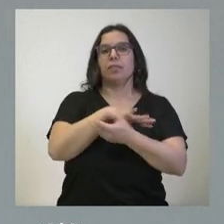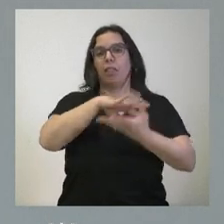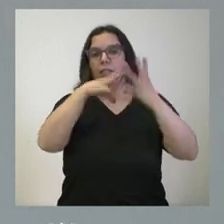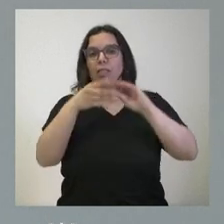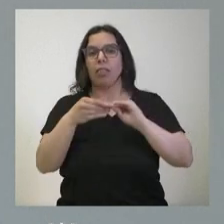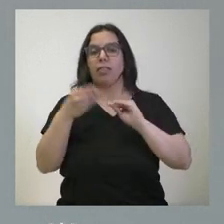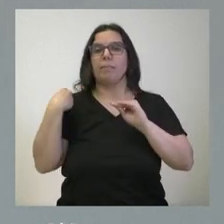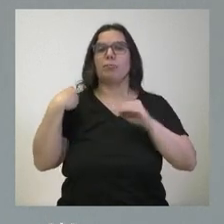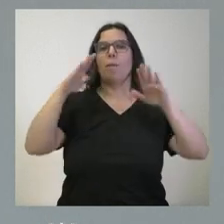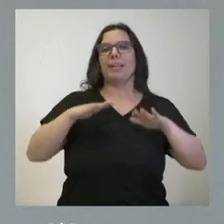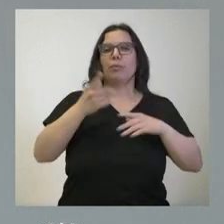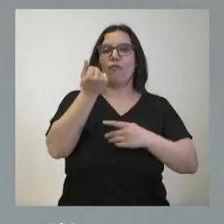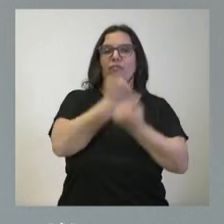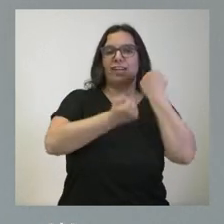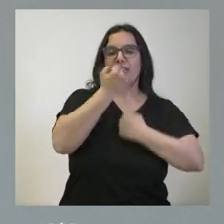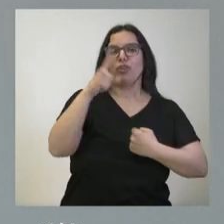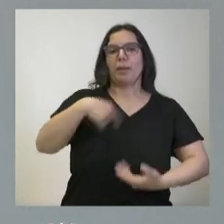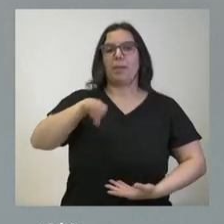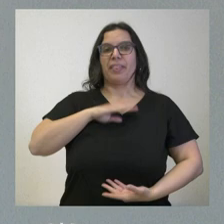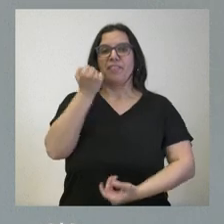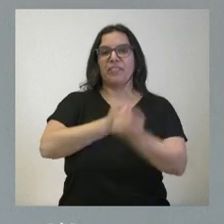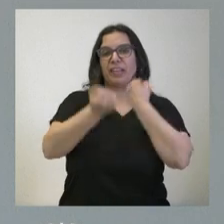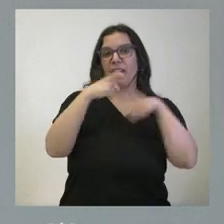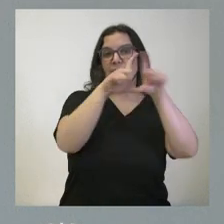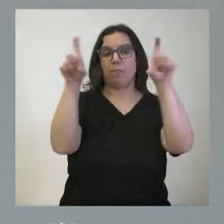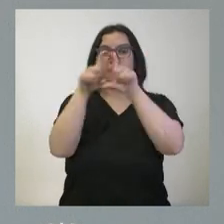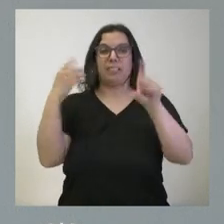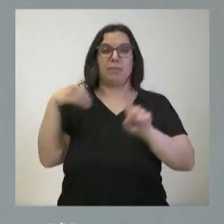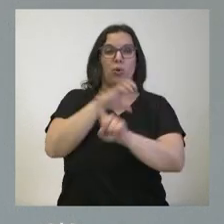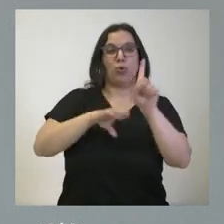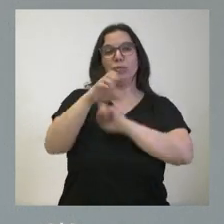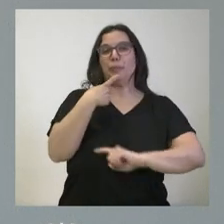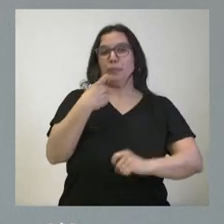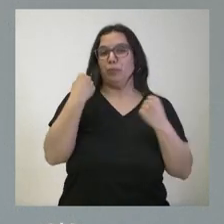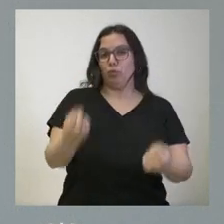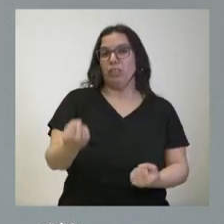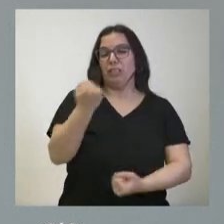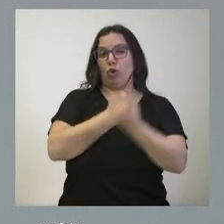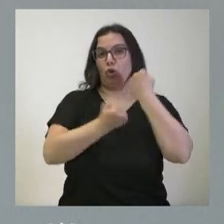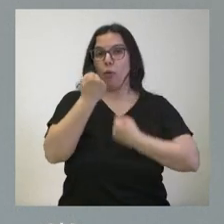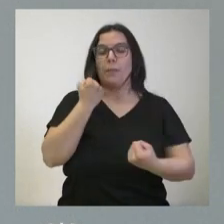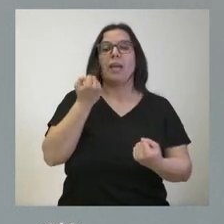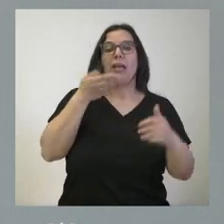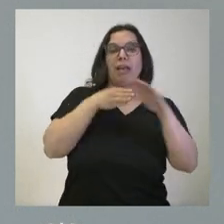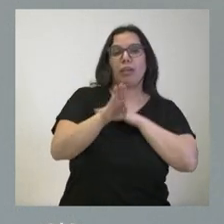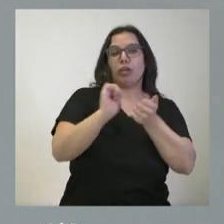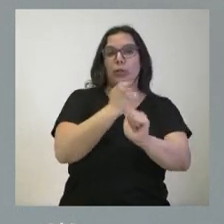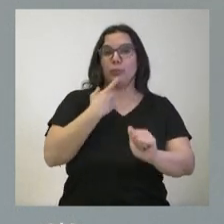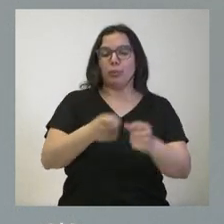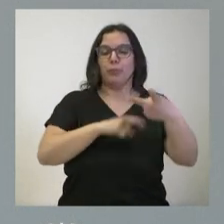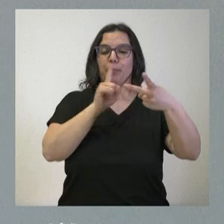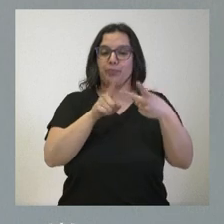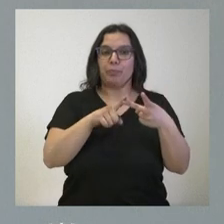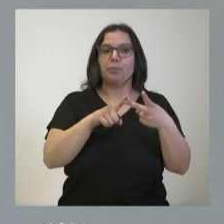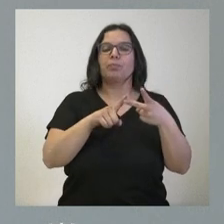los pasivos financieros y de las capacidades financieras de las empresas en un contexto de especial dificultad económica y de acceso al crédito. El segundo